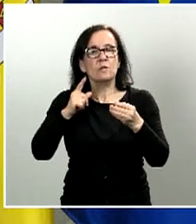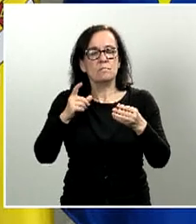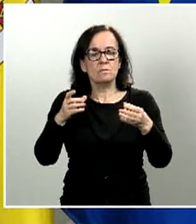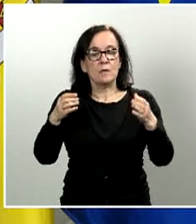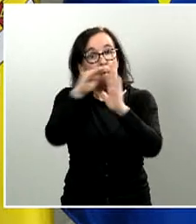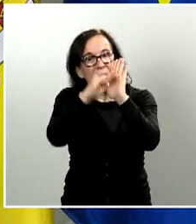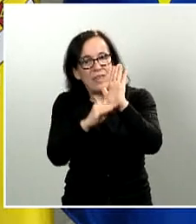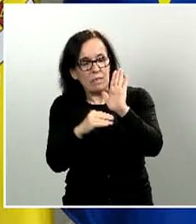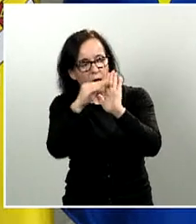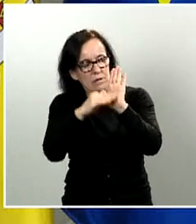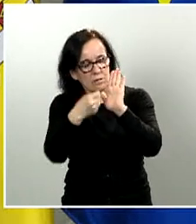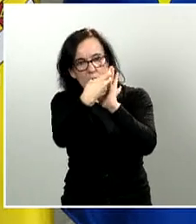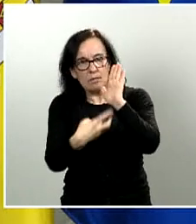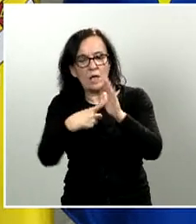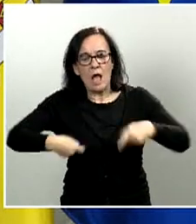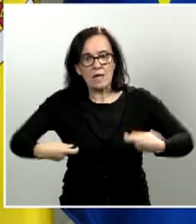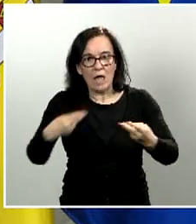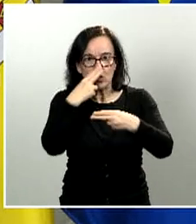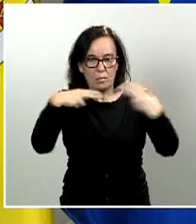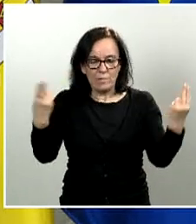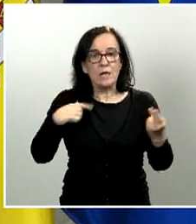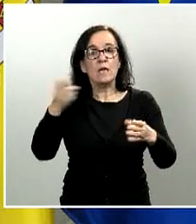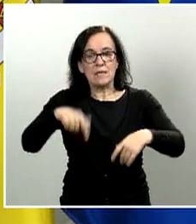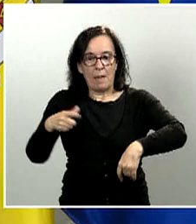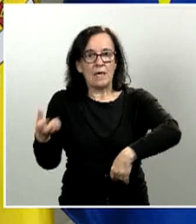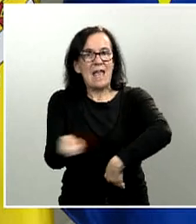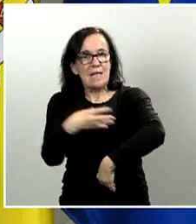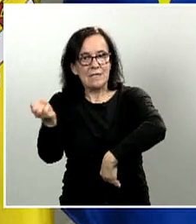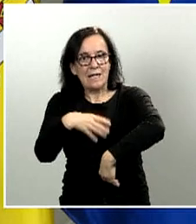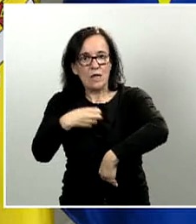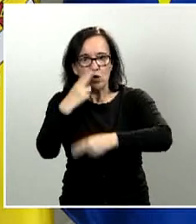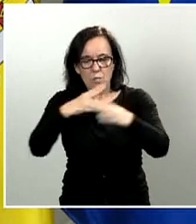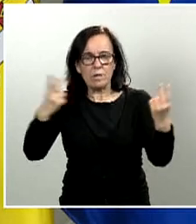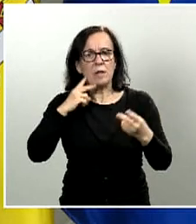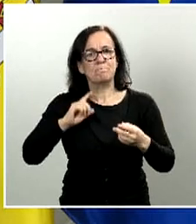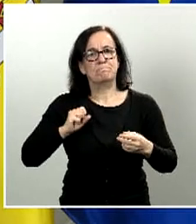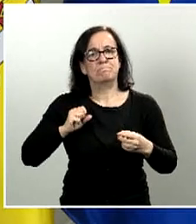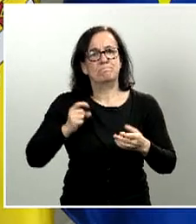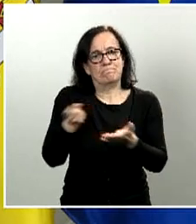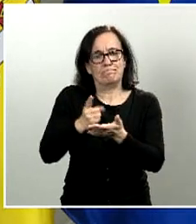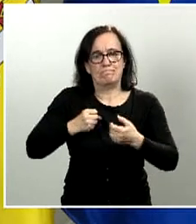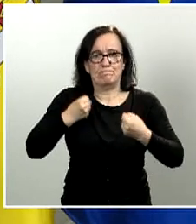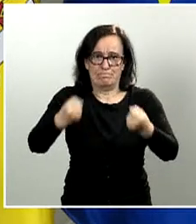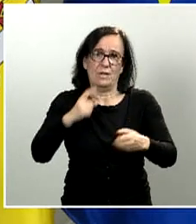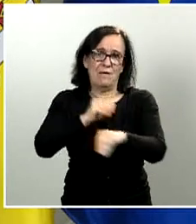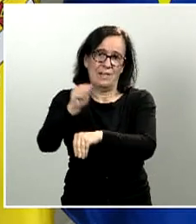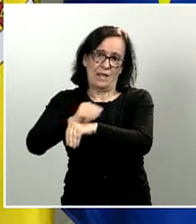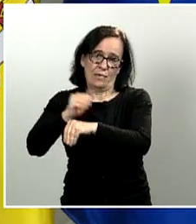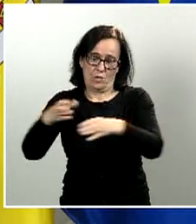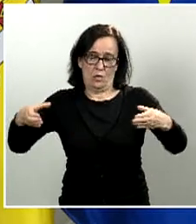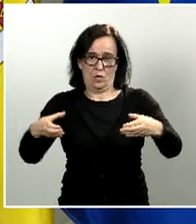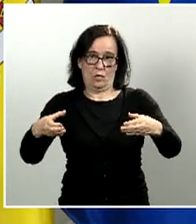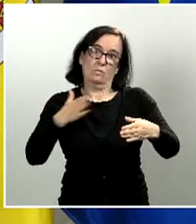afectan tanto al gasto público como a los ingresos públicos, con el fin de reforzar la financiación del conjunto de nuestra economía.